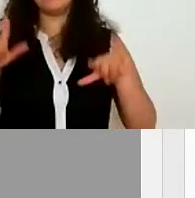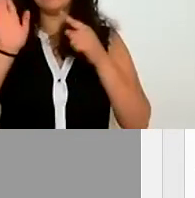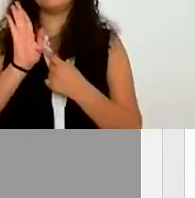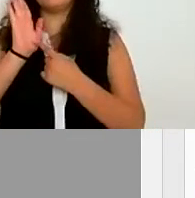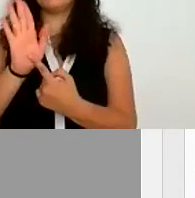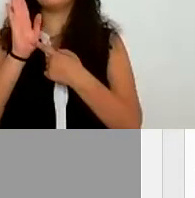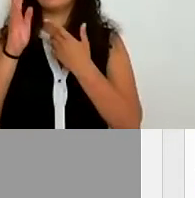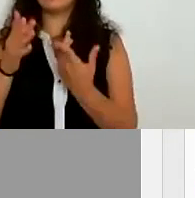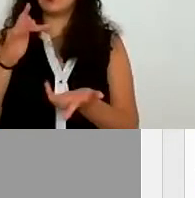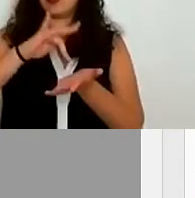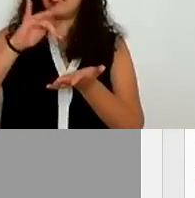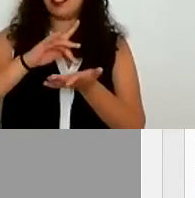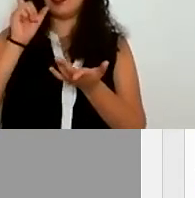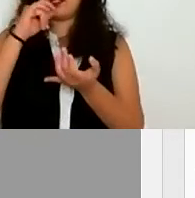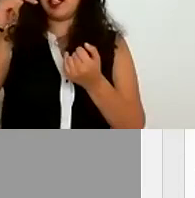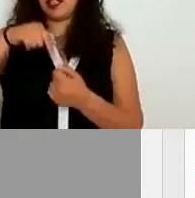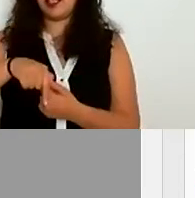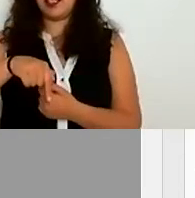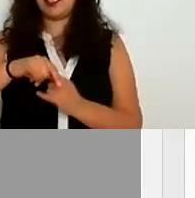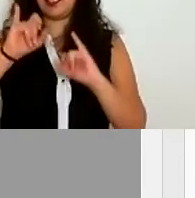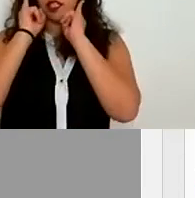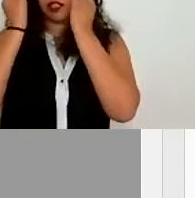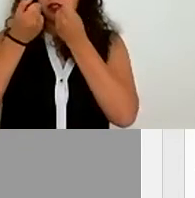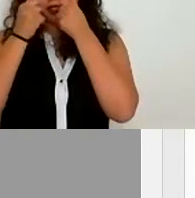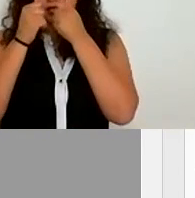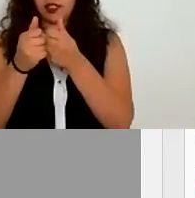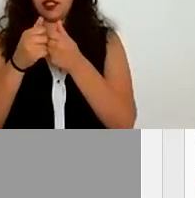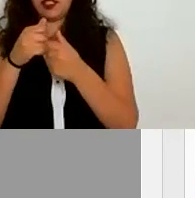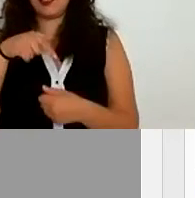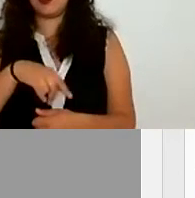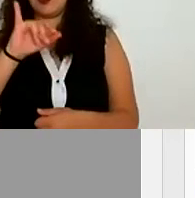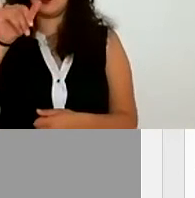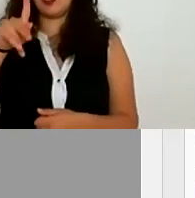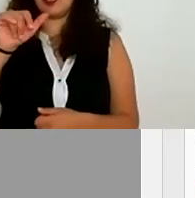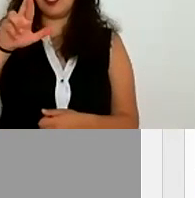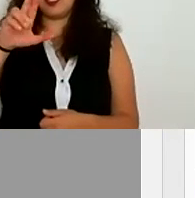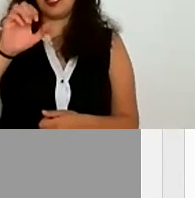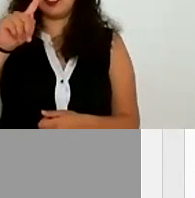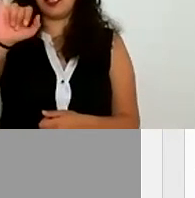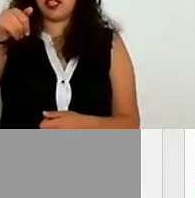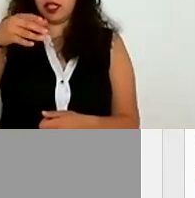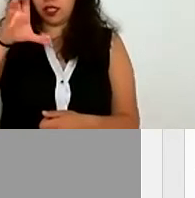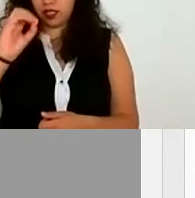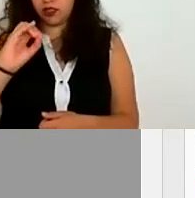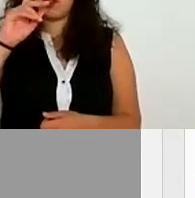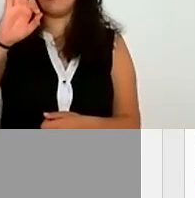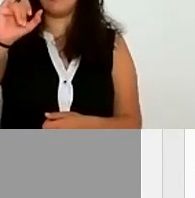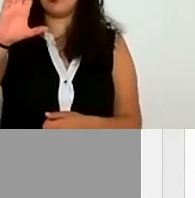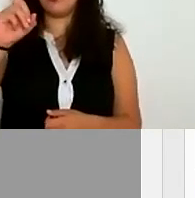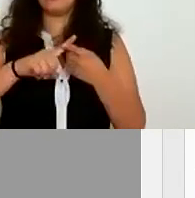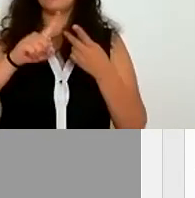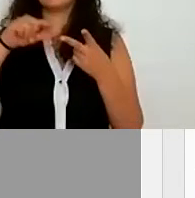agradecimientos que queremos hacerle por parte de la junta a Karen Trejo Facundo y a Alejandro